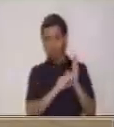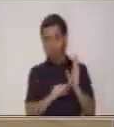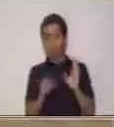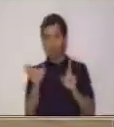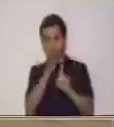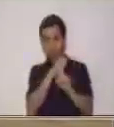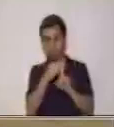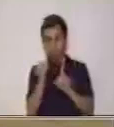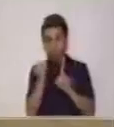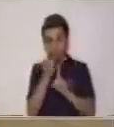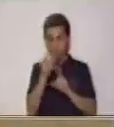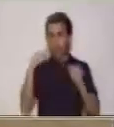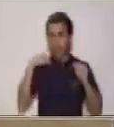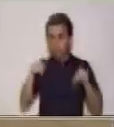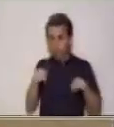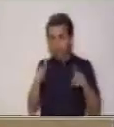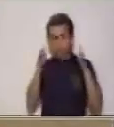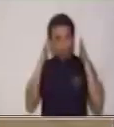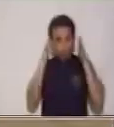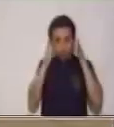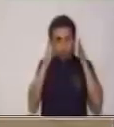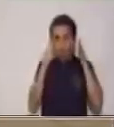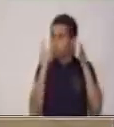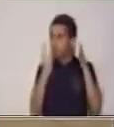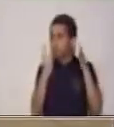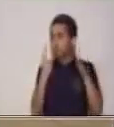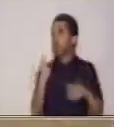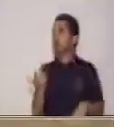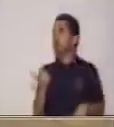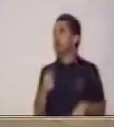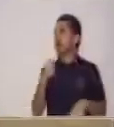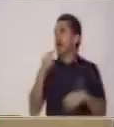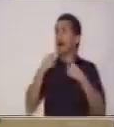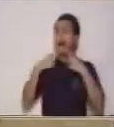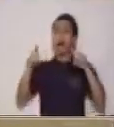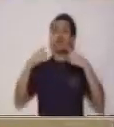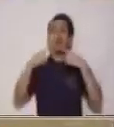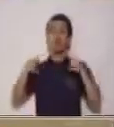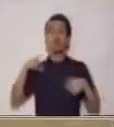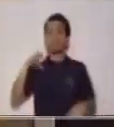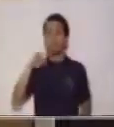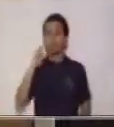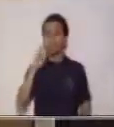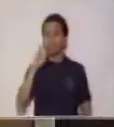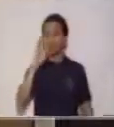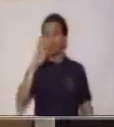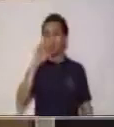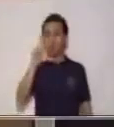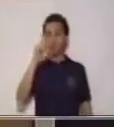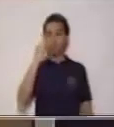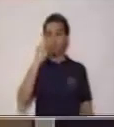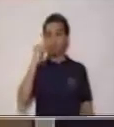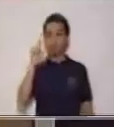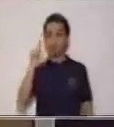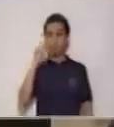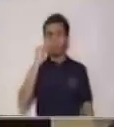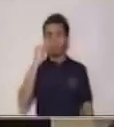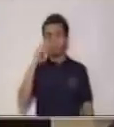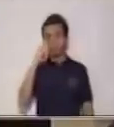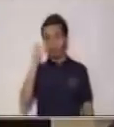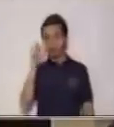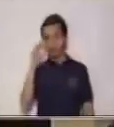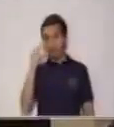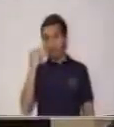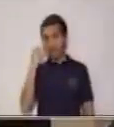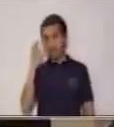vamos a enfocarnos en uno de ellos, que es el anuncio publicitario. Pero antes te voy a mencionar sobre la estructura